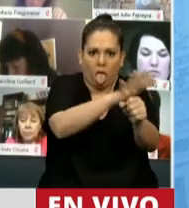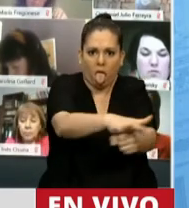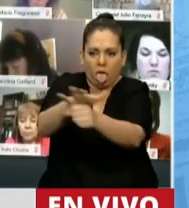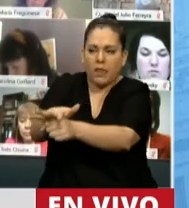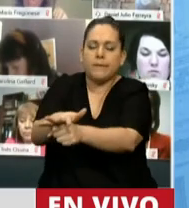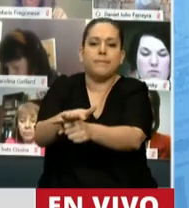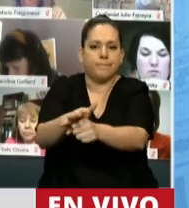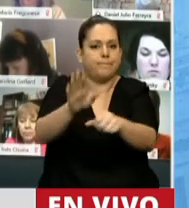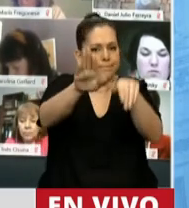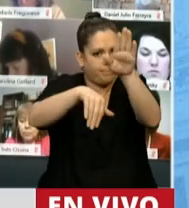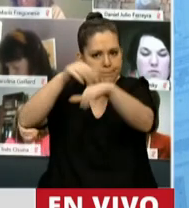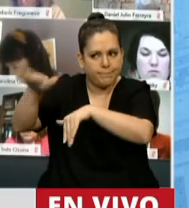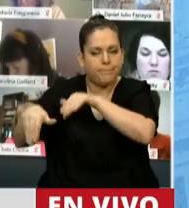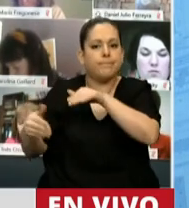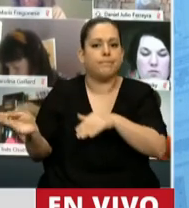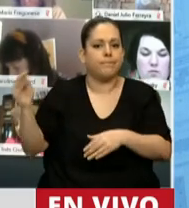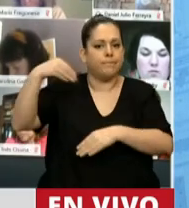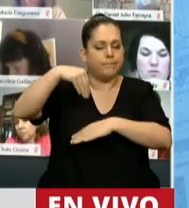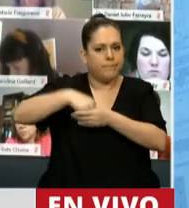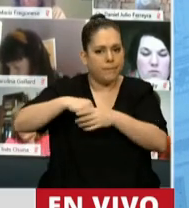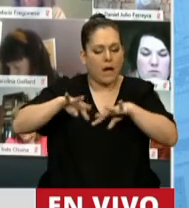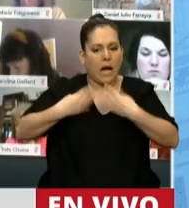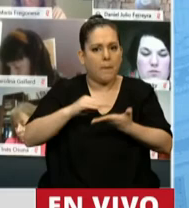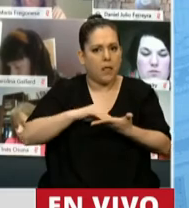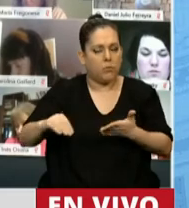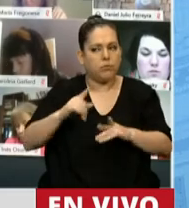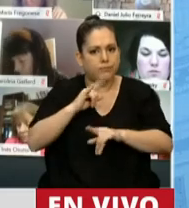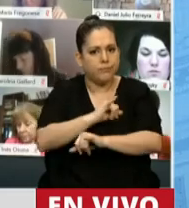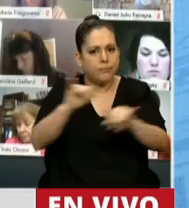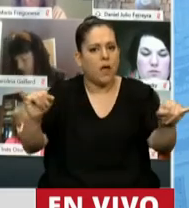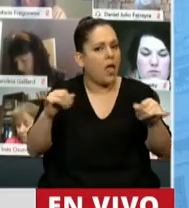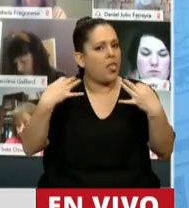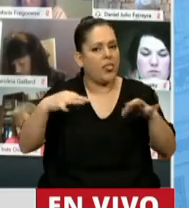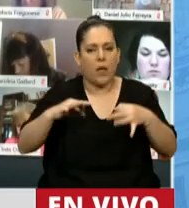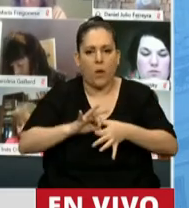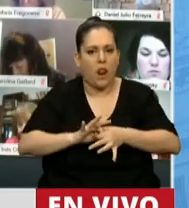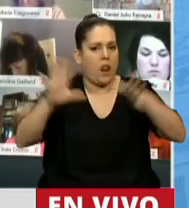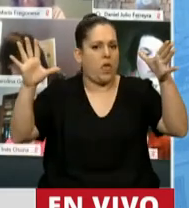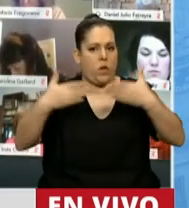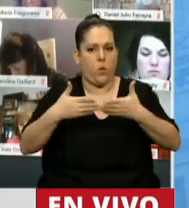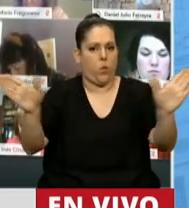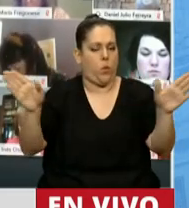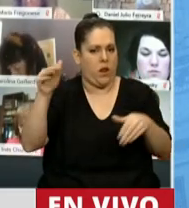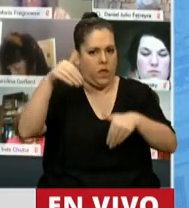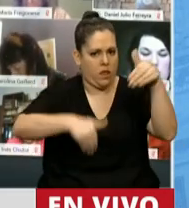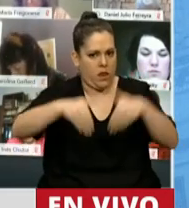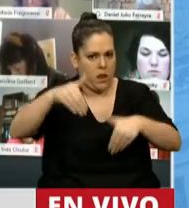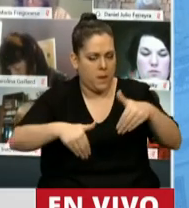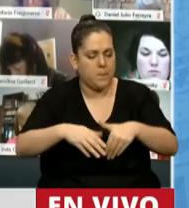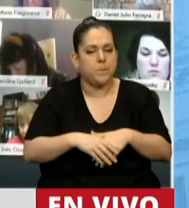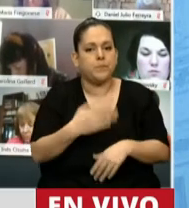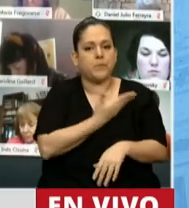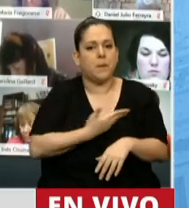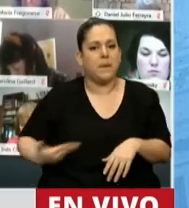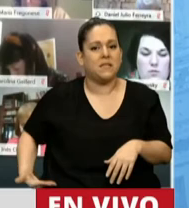a esta Cámara de Diputados para robustecer el sistema democrático. El presidente Illa,